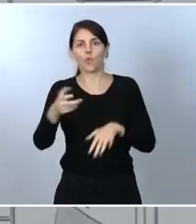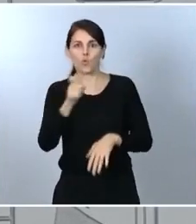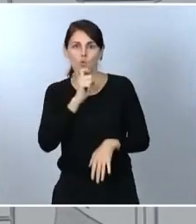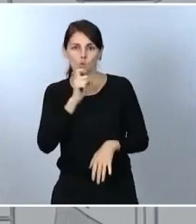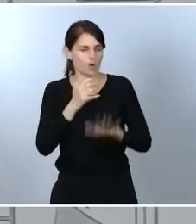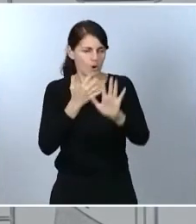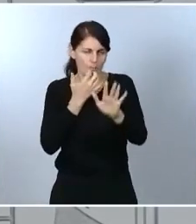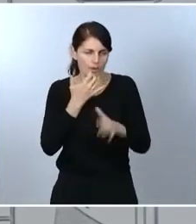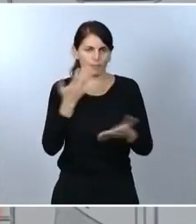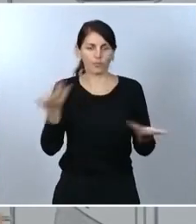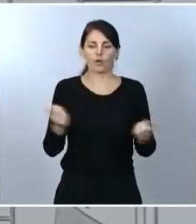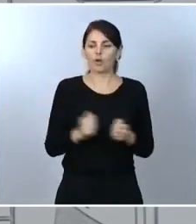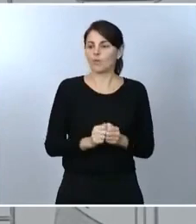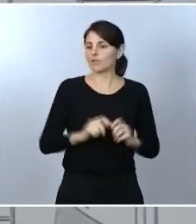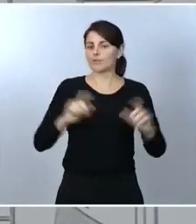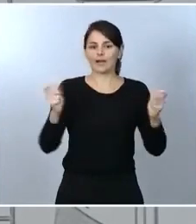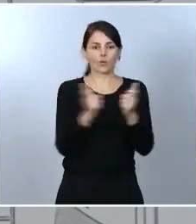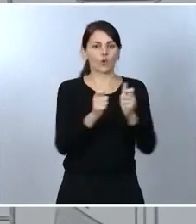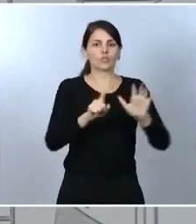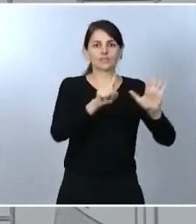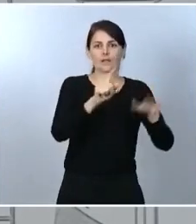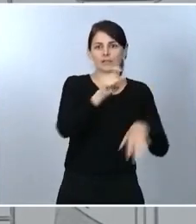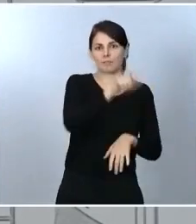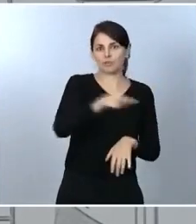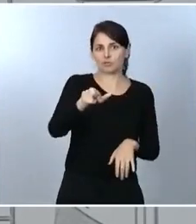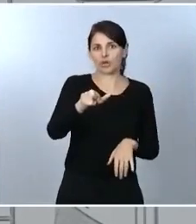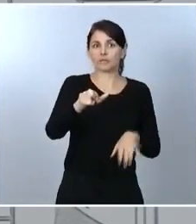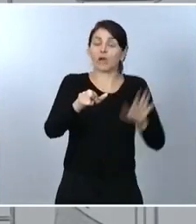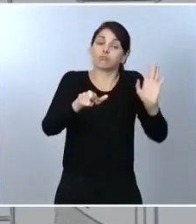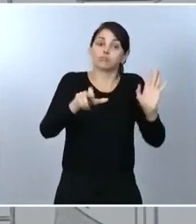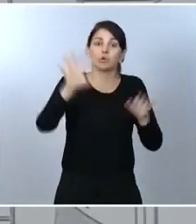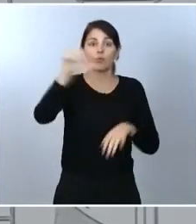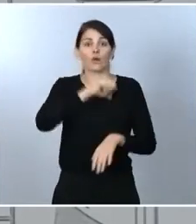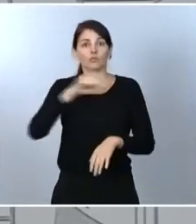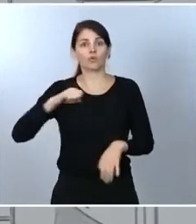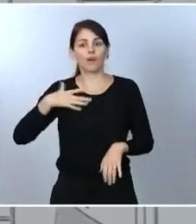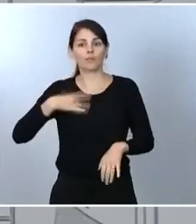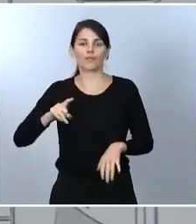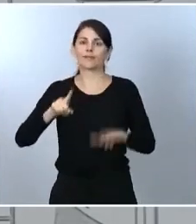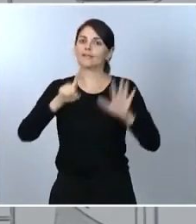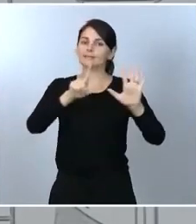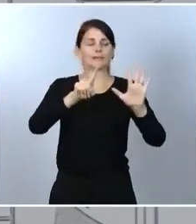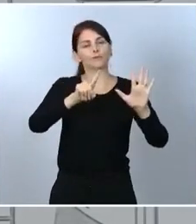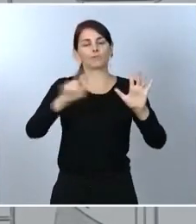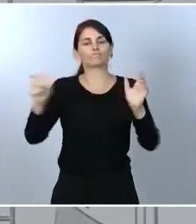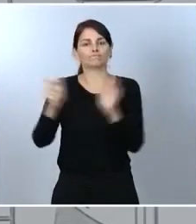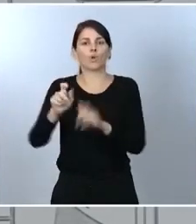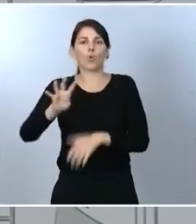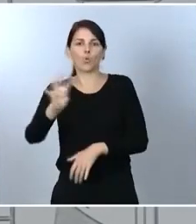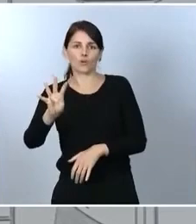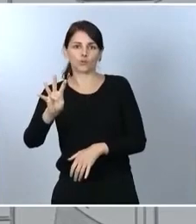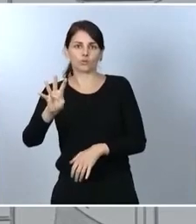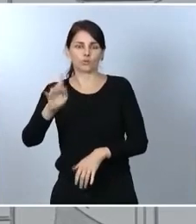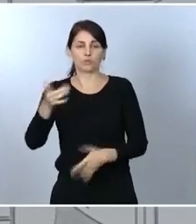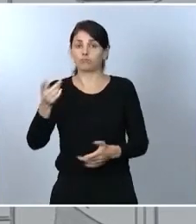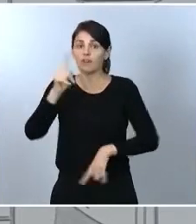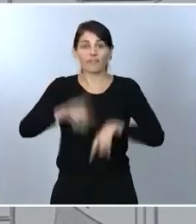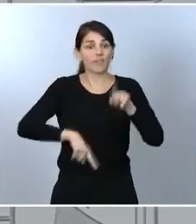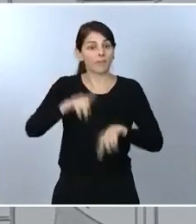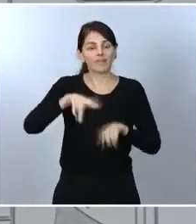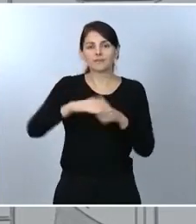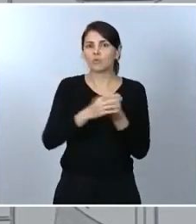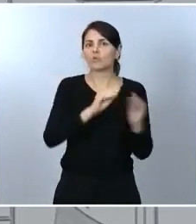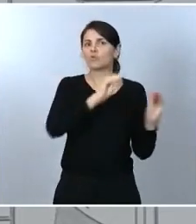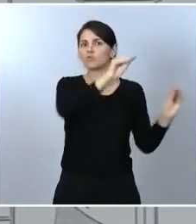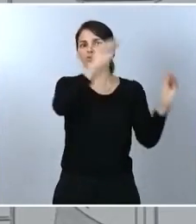que uno se puede reunir, son cuatro, son tres, son dos, en función de la situación epidemiológica que tenga cada